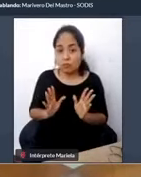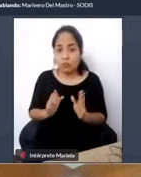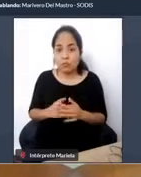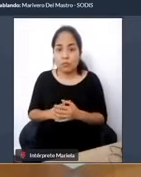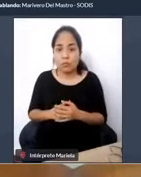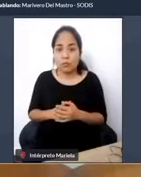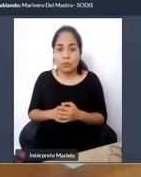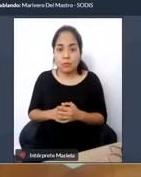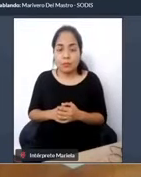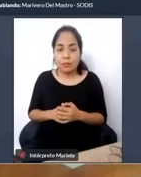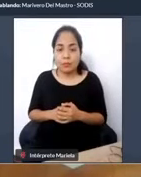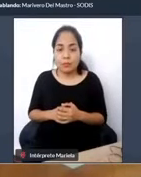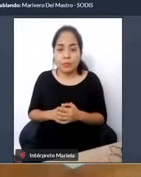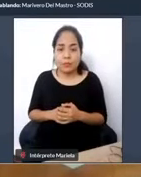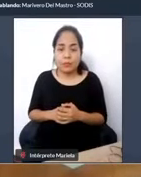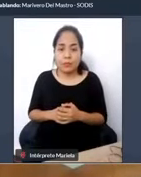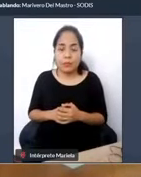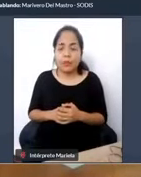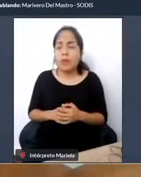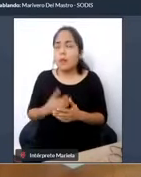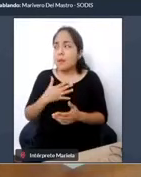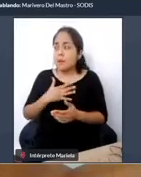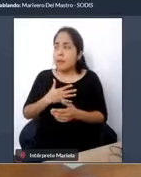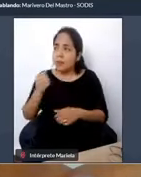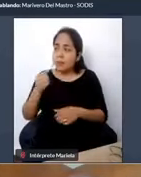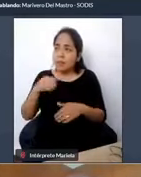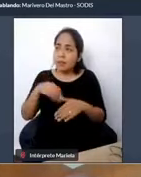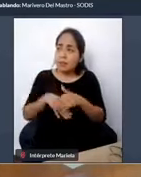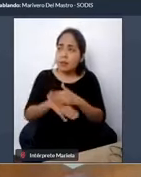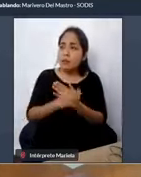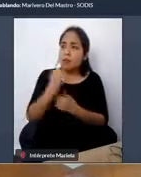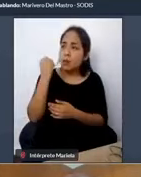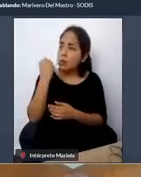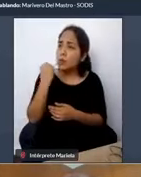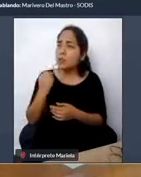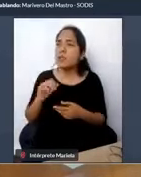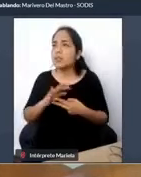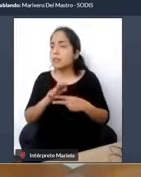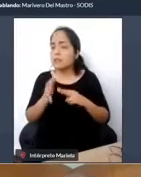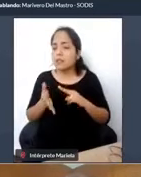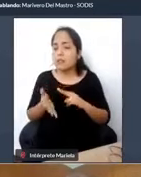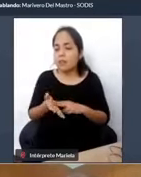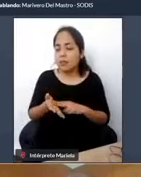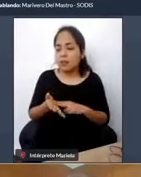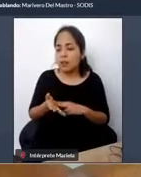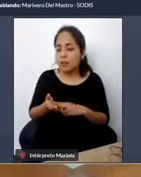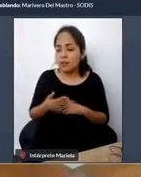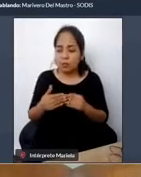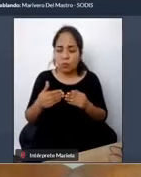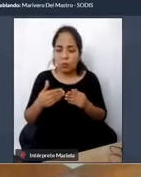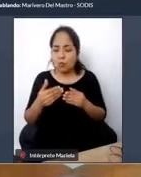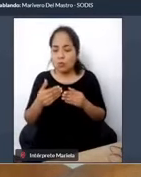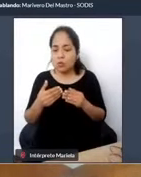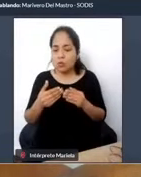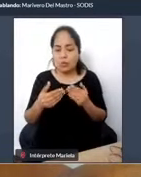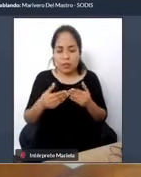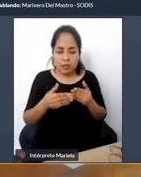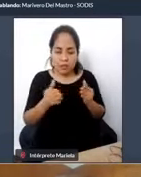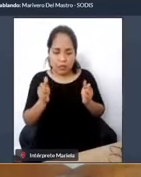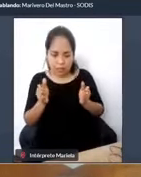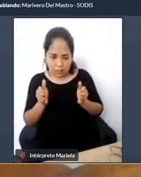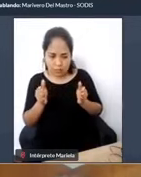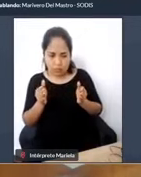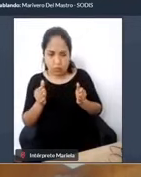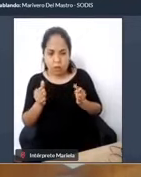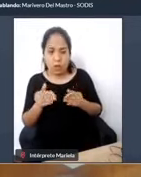derecho a acceder a un transporte involucra también, es una puerta de entrada a otros derechos de las personas con discapacidad,